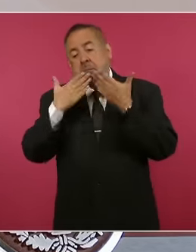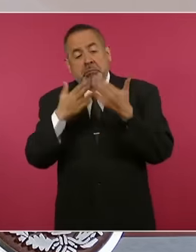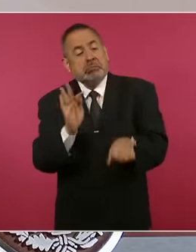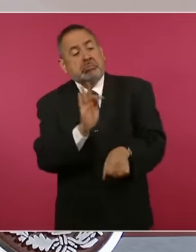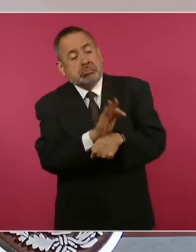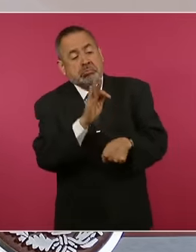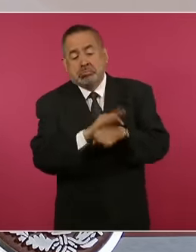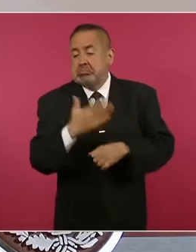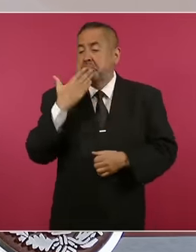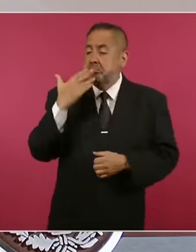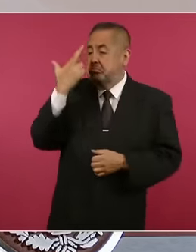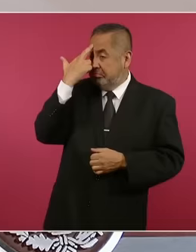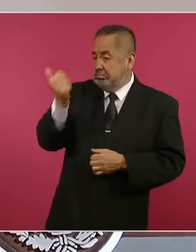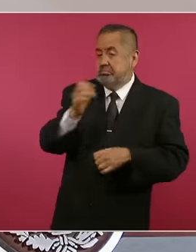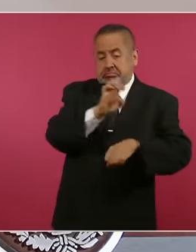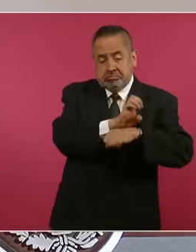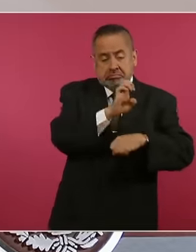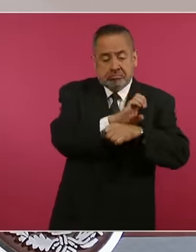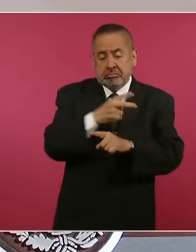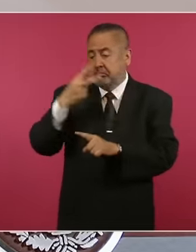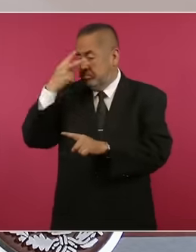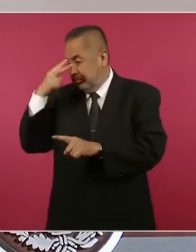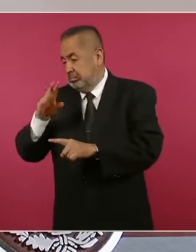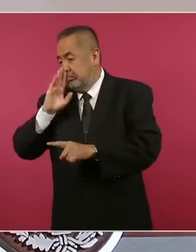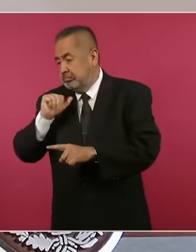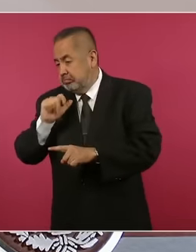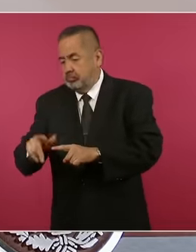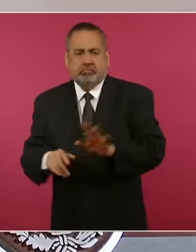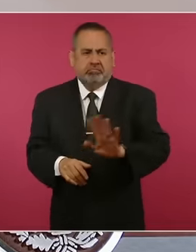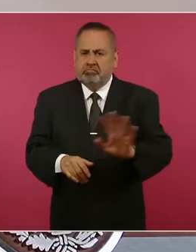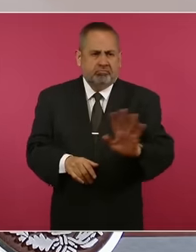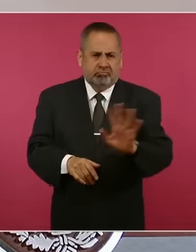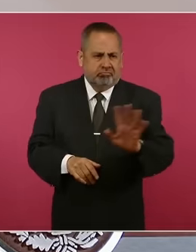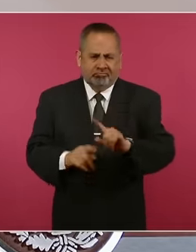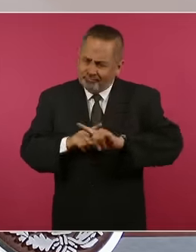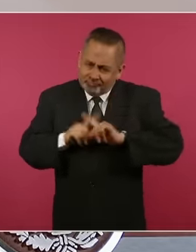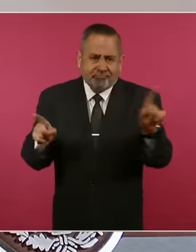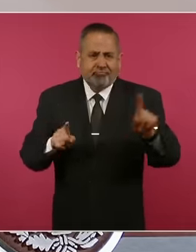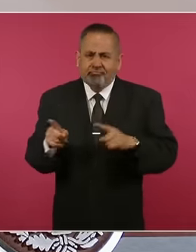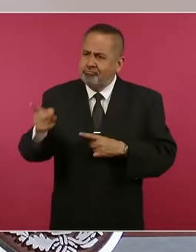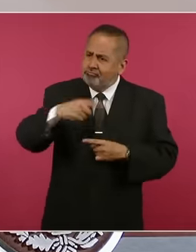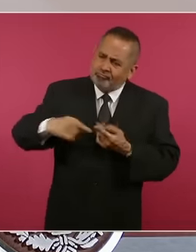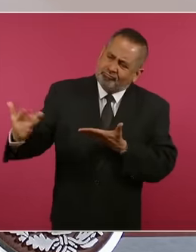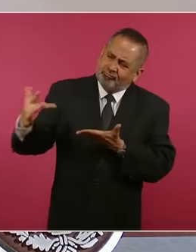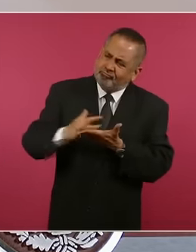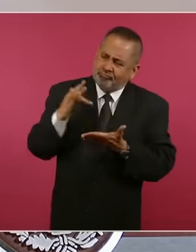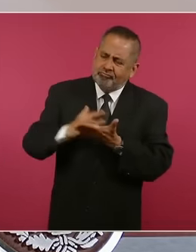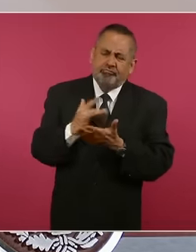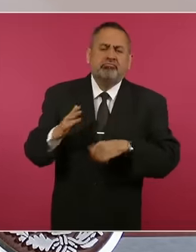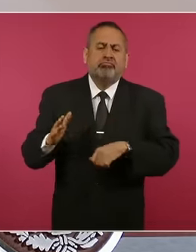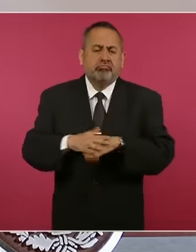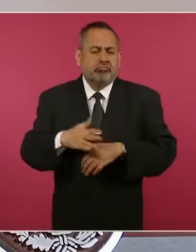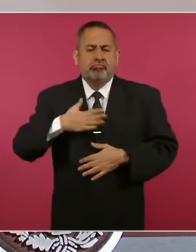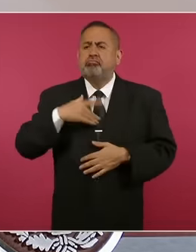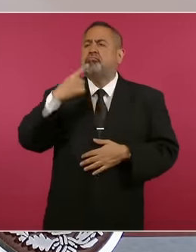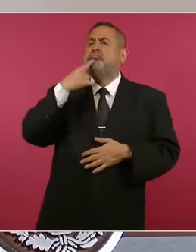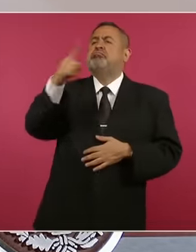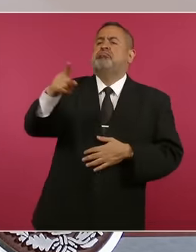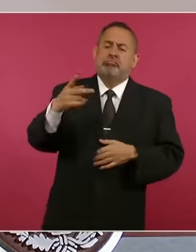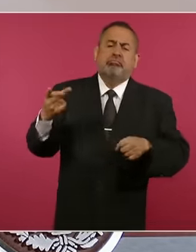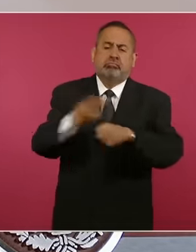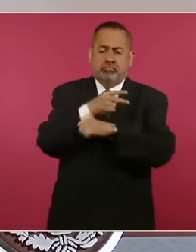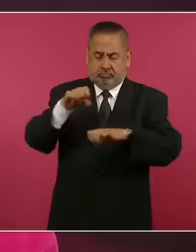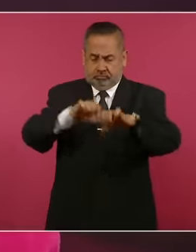de lo que México está acusando. México está acusando la violación de la inmunidad diplomática de su embajada.